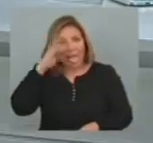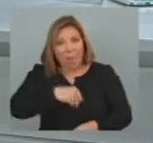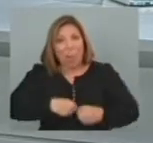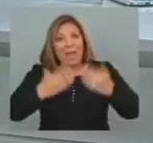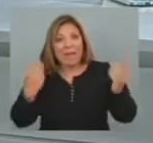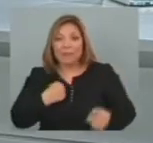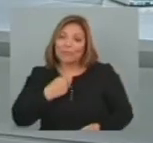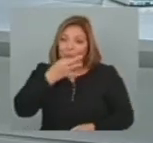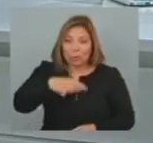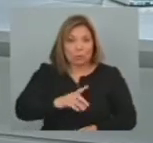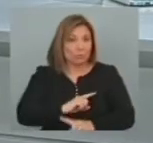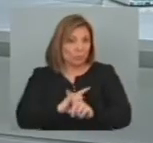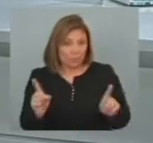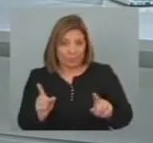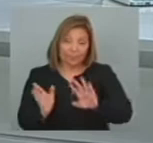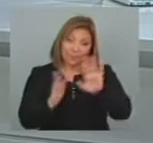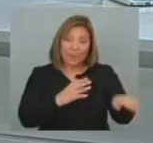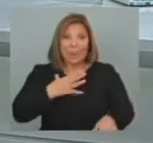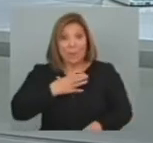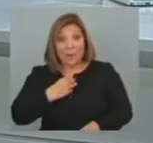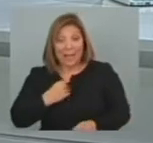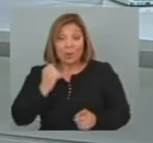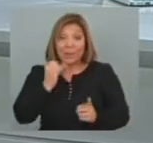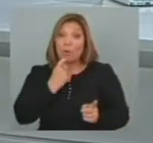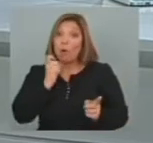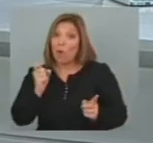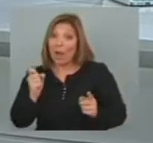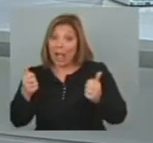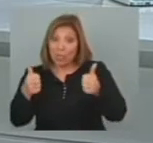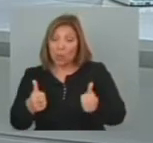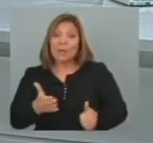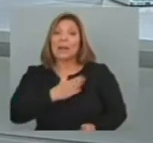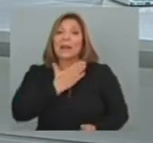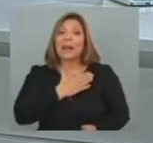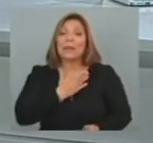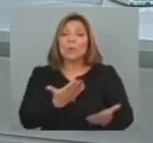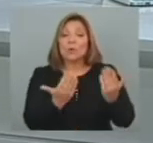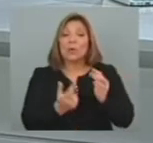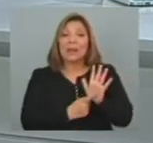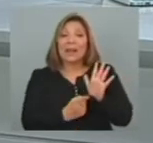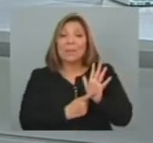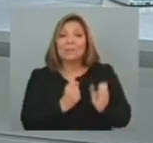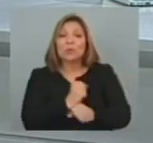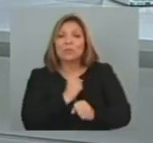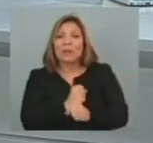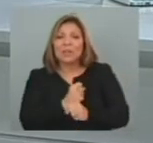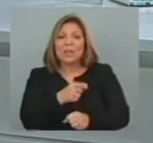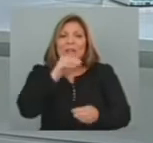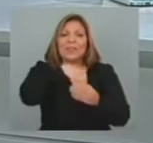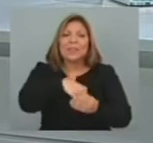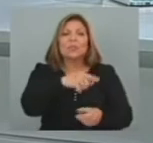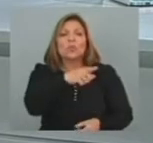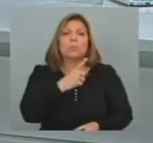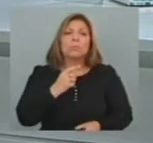En tanto Desde el partido Nacional Y el partido Colorado Se reclamó Protocolos De trabajo Dentro de la